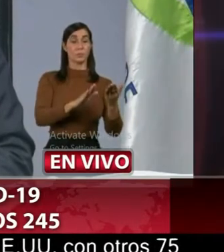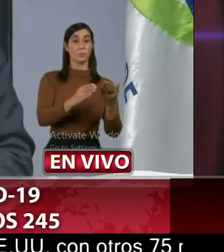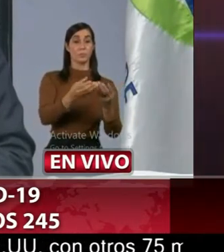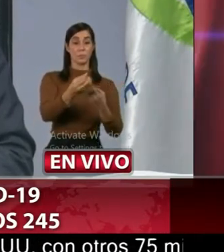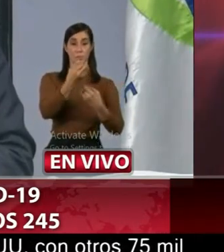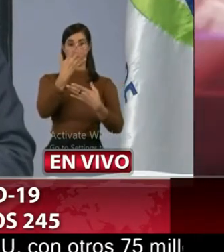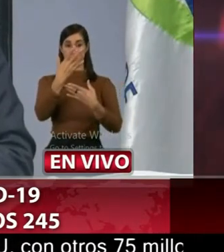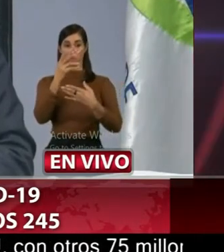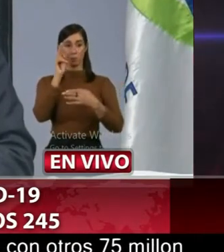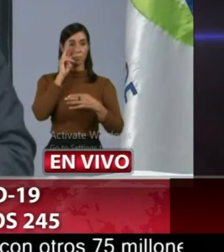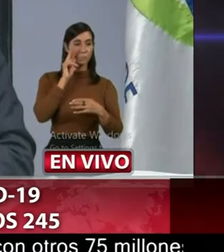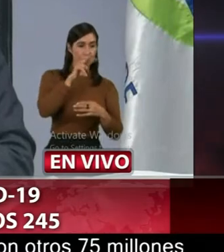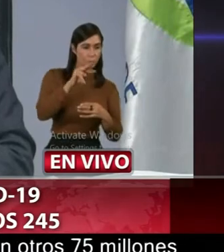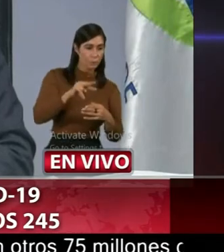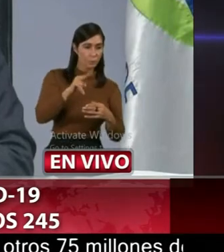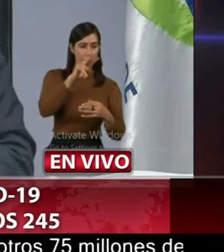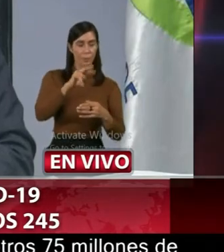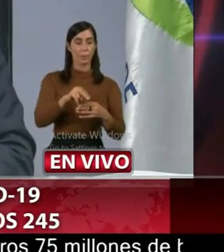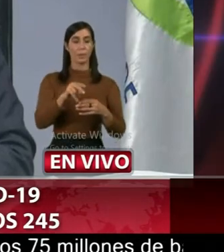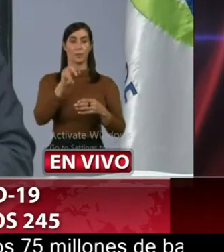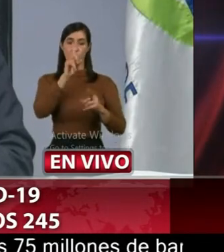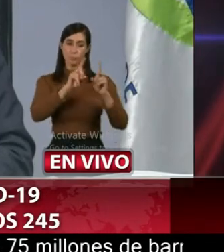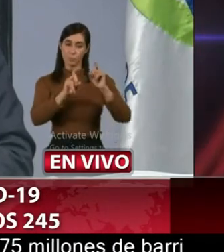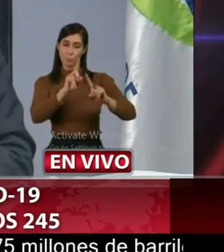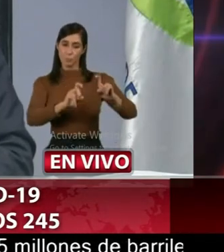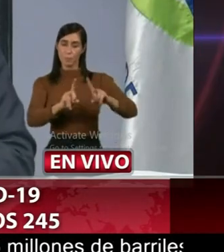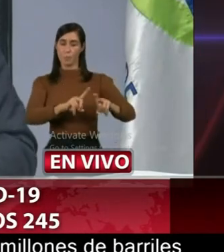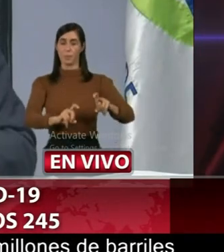y haciendo las investigaciones de lugar